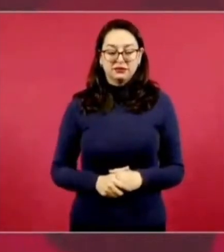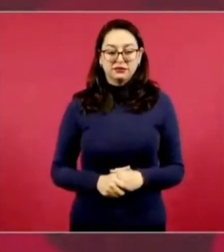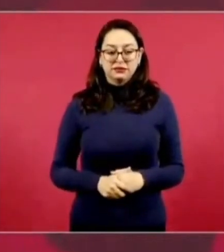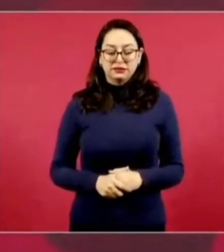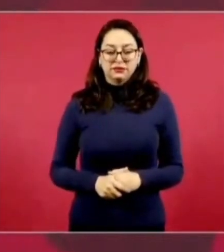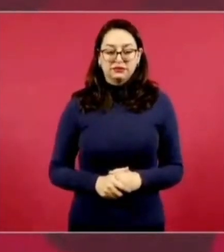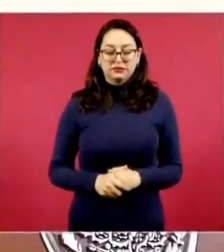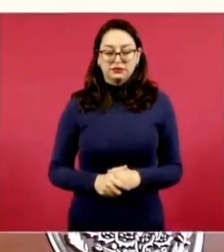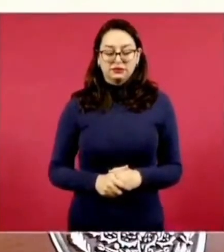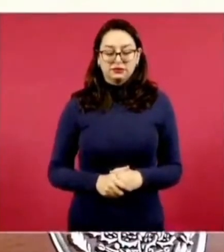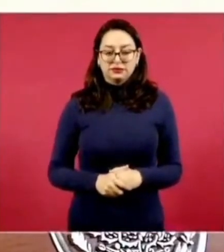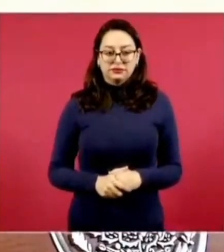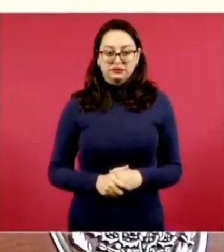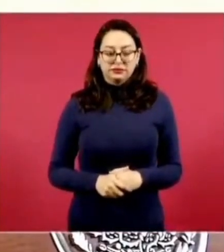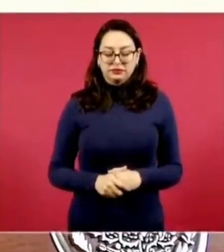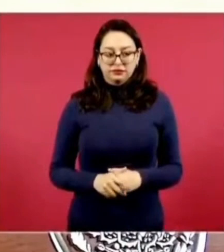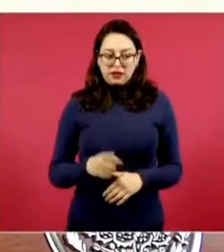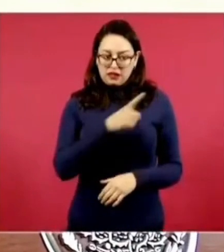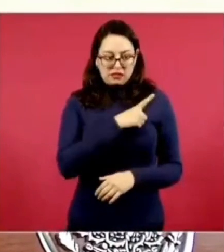ya no